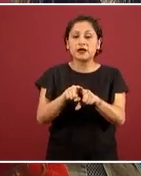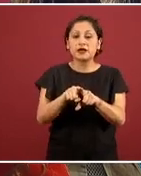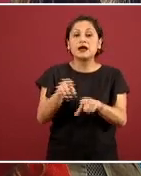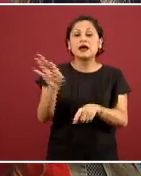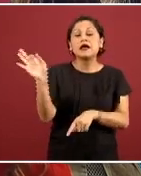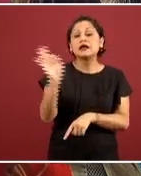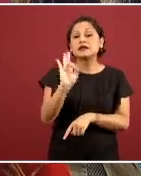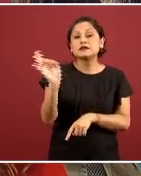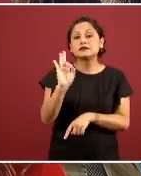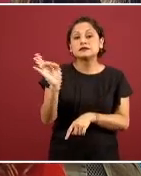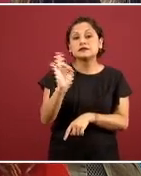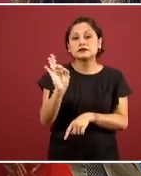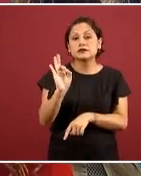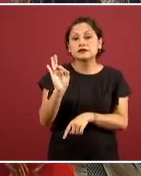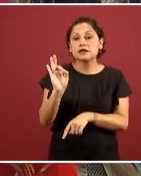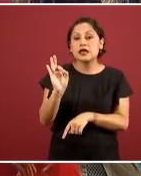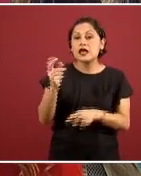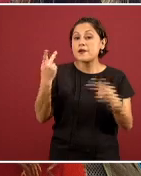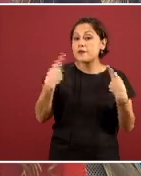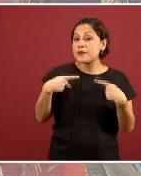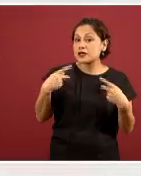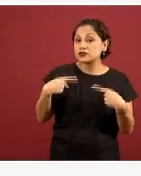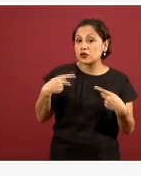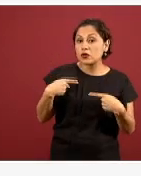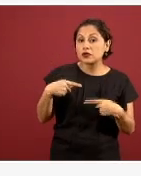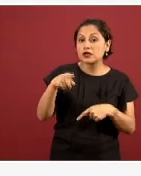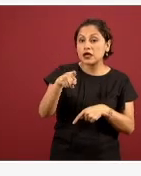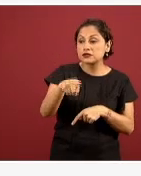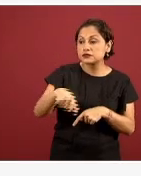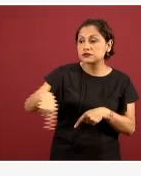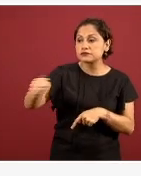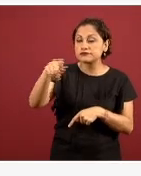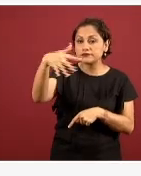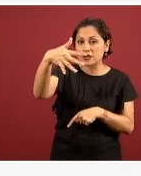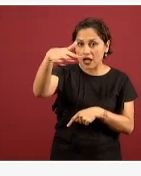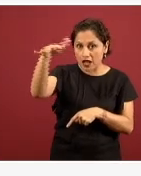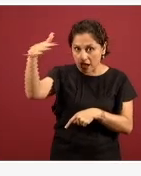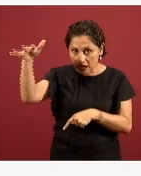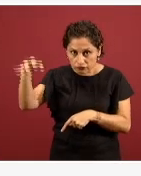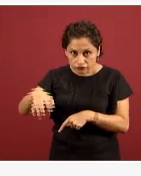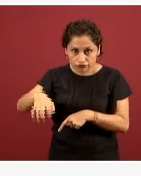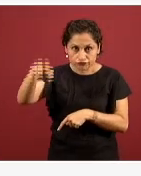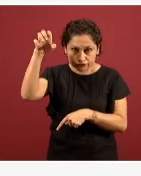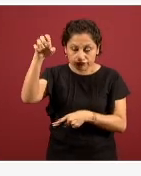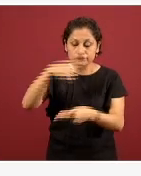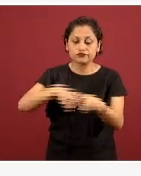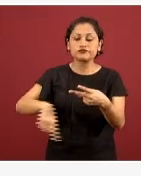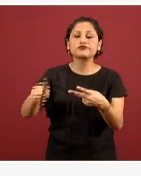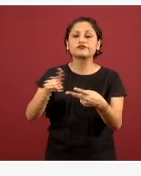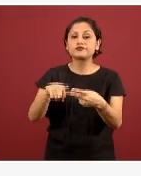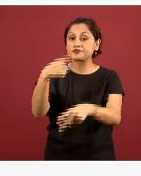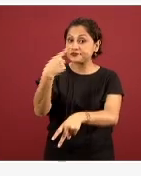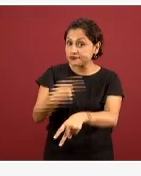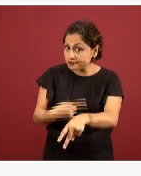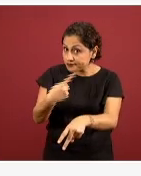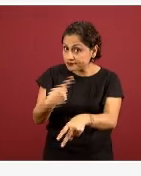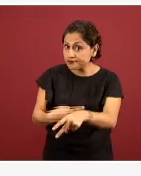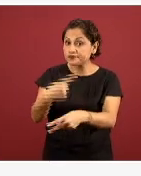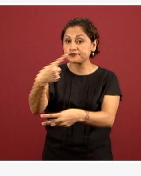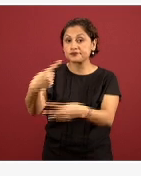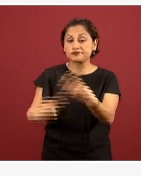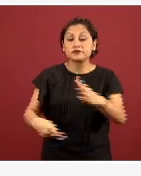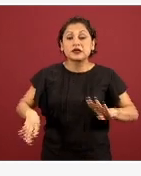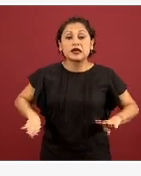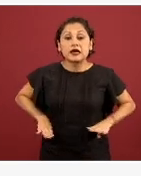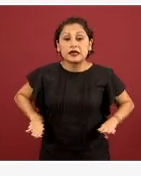llamado a estos grupos de riesgo. Veíamos a las personas adultas mayores en las gráficas anteriores y en esta específica a